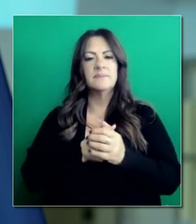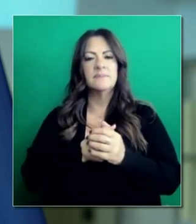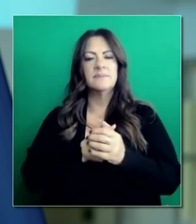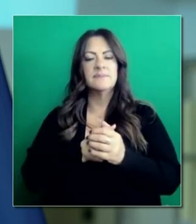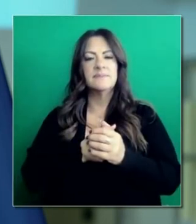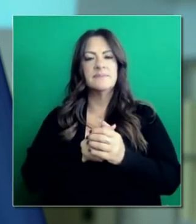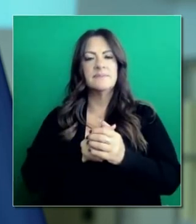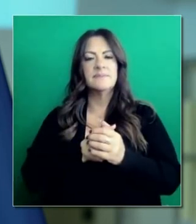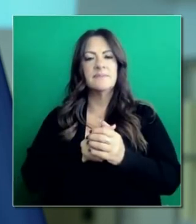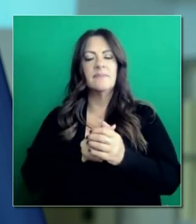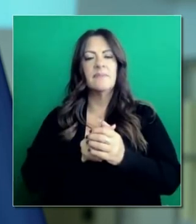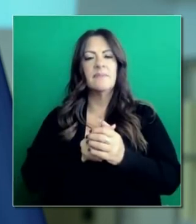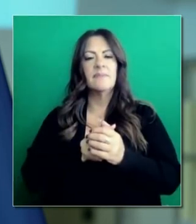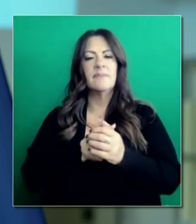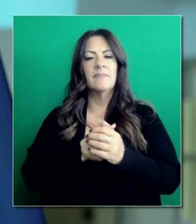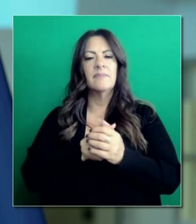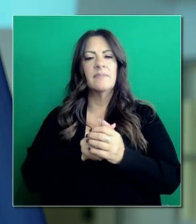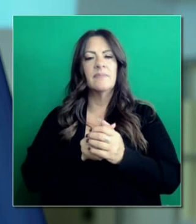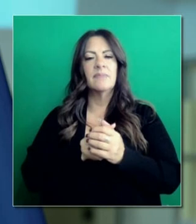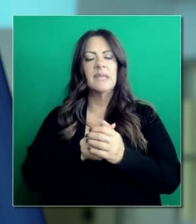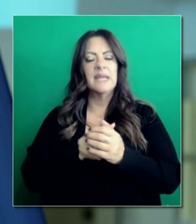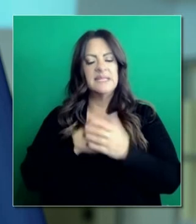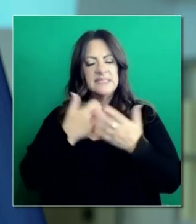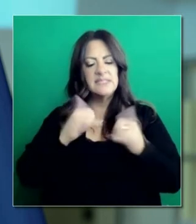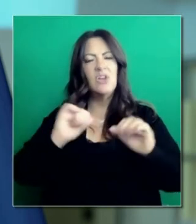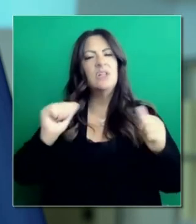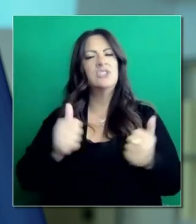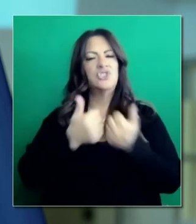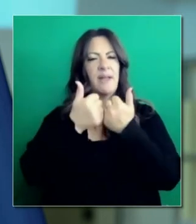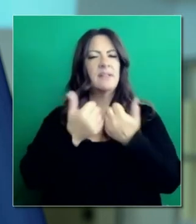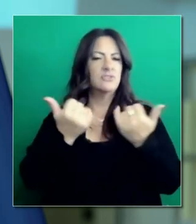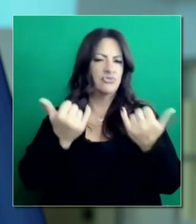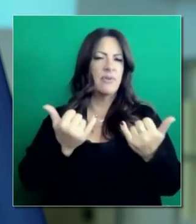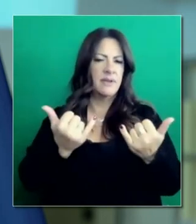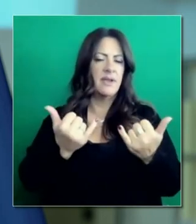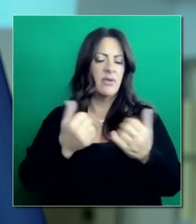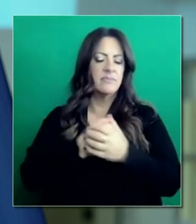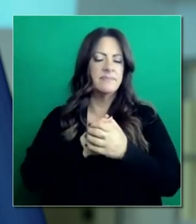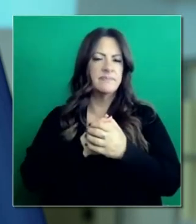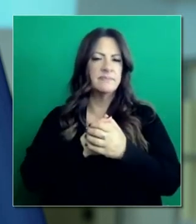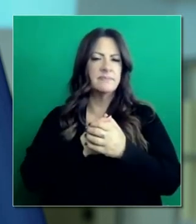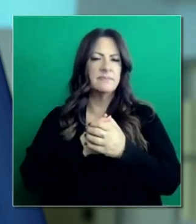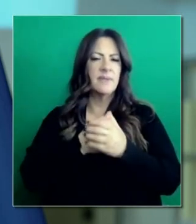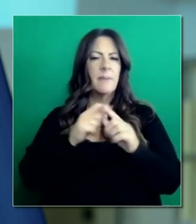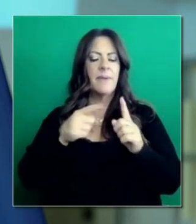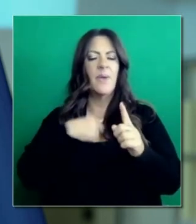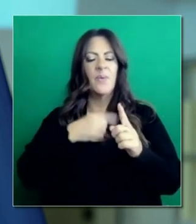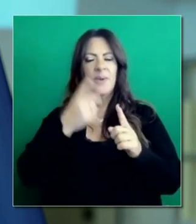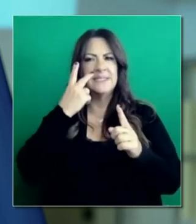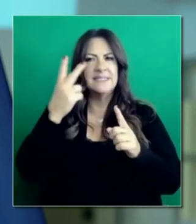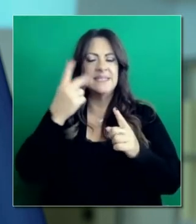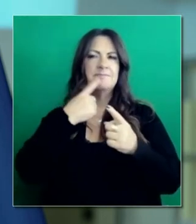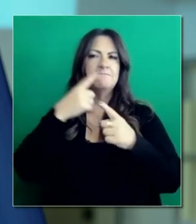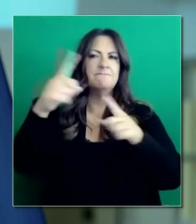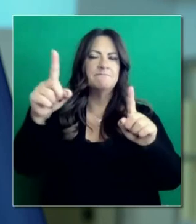que es un periodo con retos, pero es un nuevo periodo donde sí veremos una pequeña luz al final del túnel. Con eso